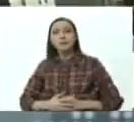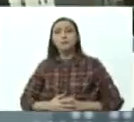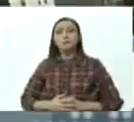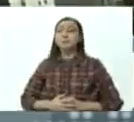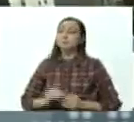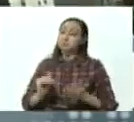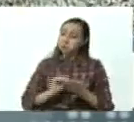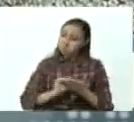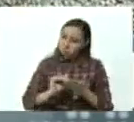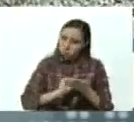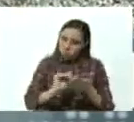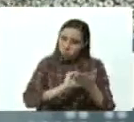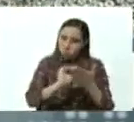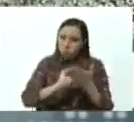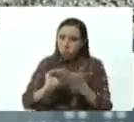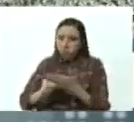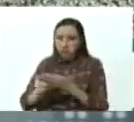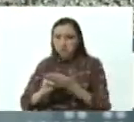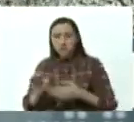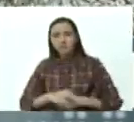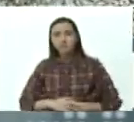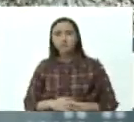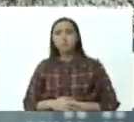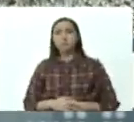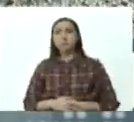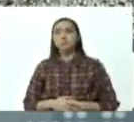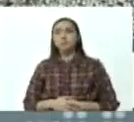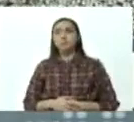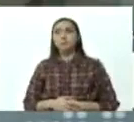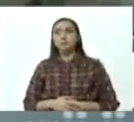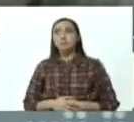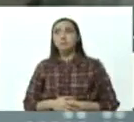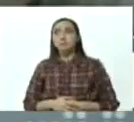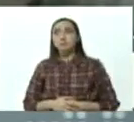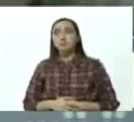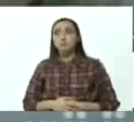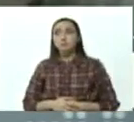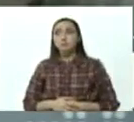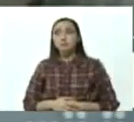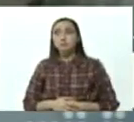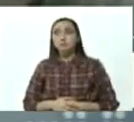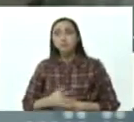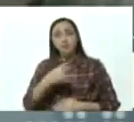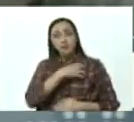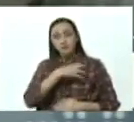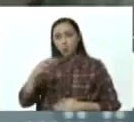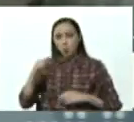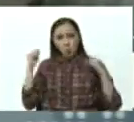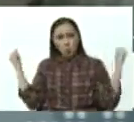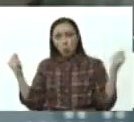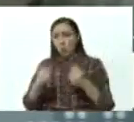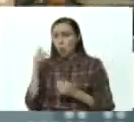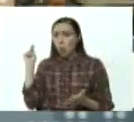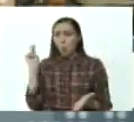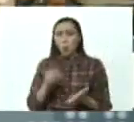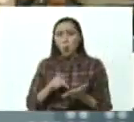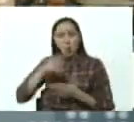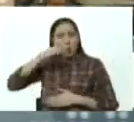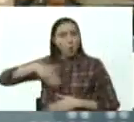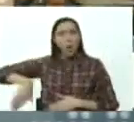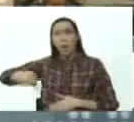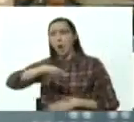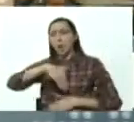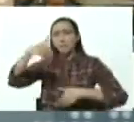resuelven a partir de la concurrencia de la soberanía popular, la expresión de la voluntad